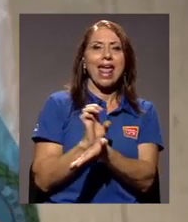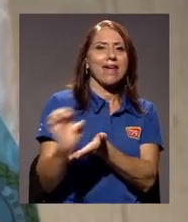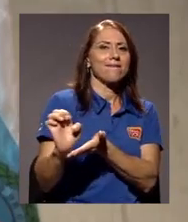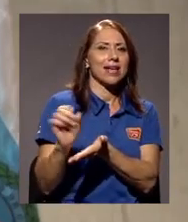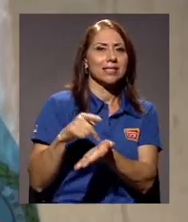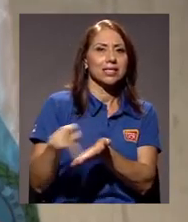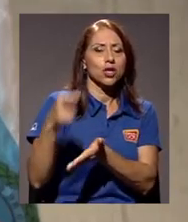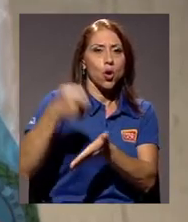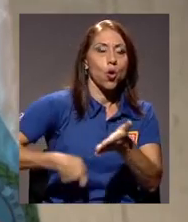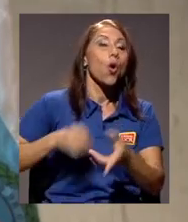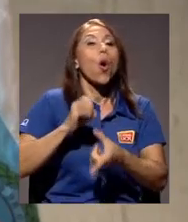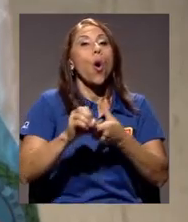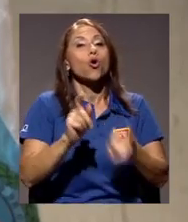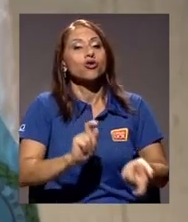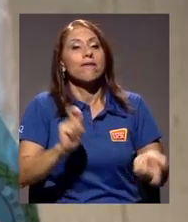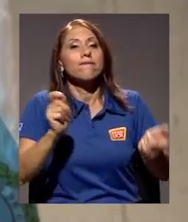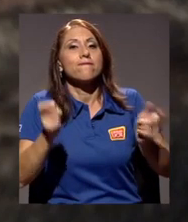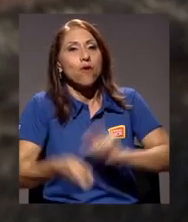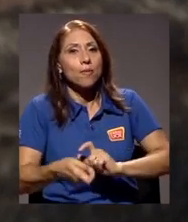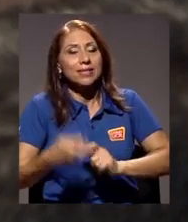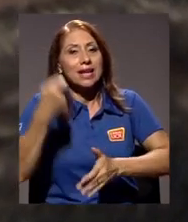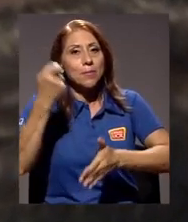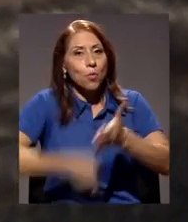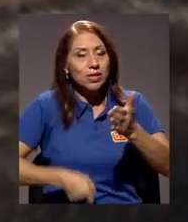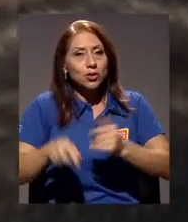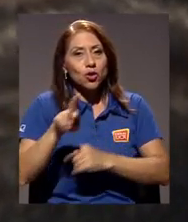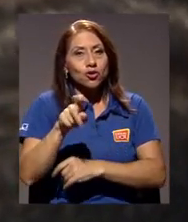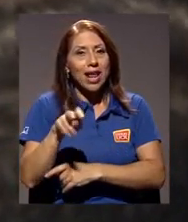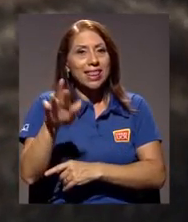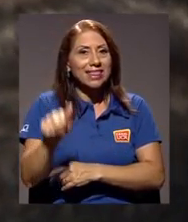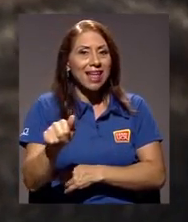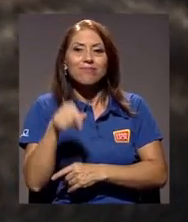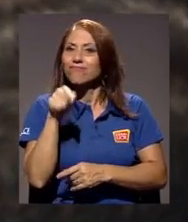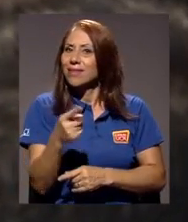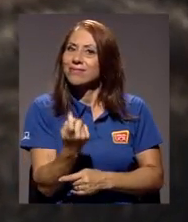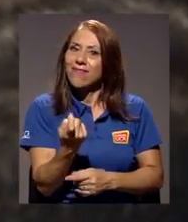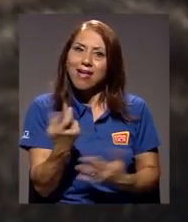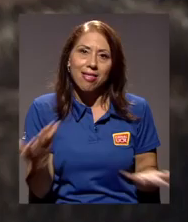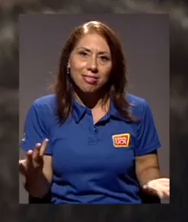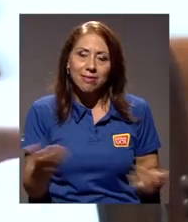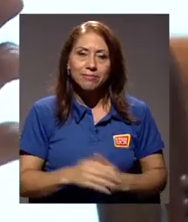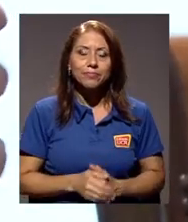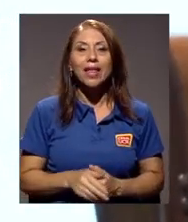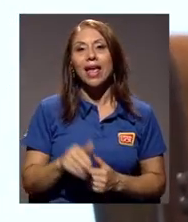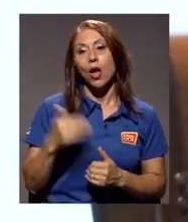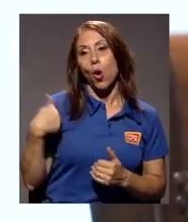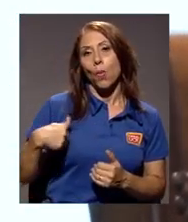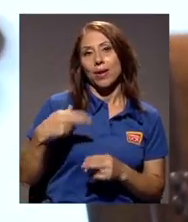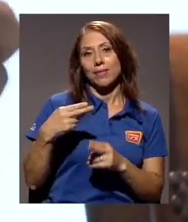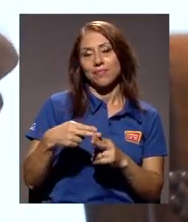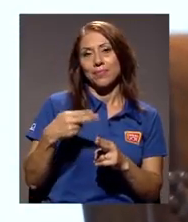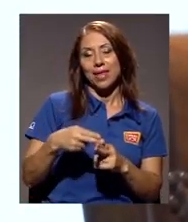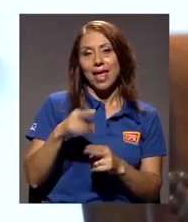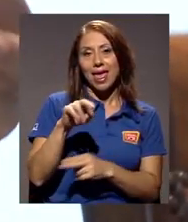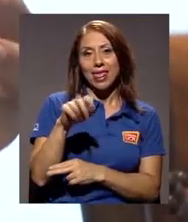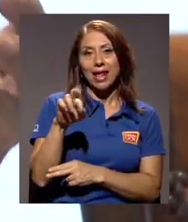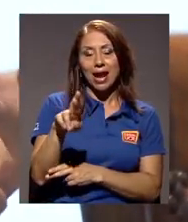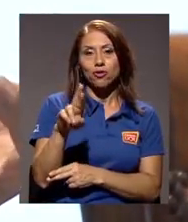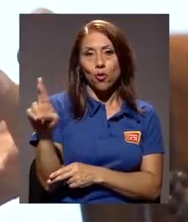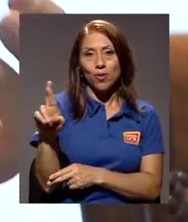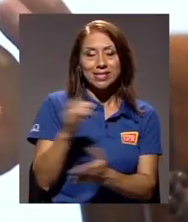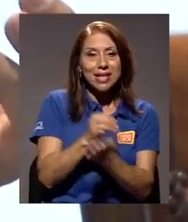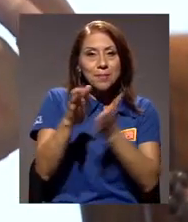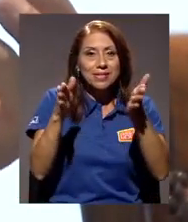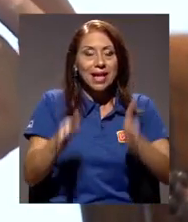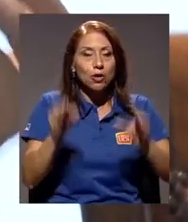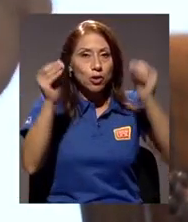reformas al impuesto sobre la renta es muy tímida, se queda corta. Por otra parte, Edgar Robles, investigador y profesor catedrático